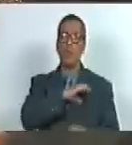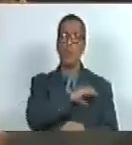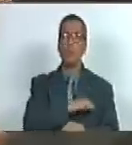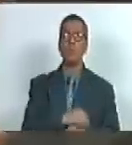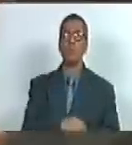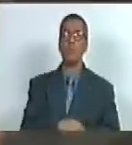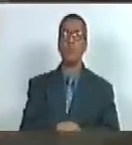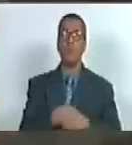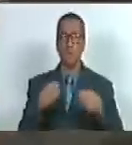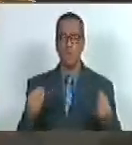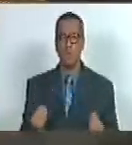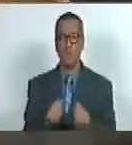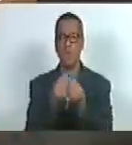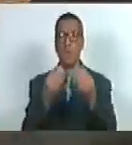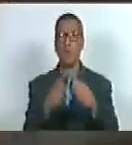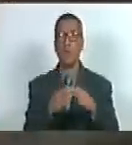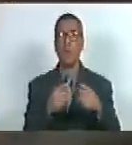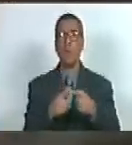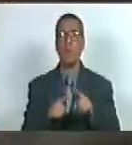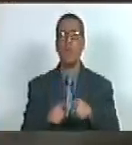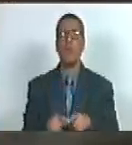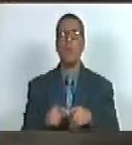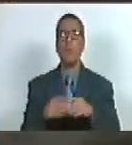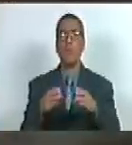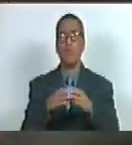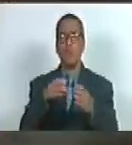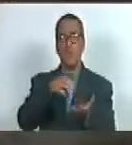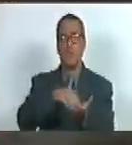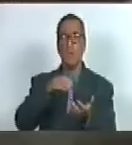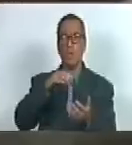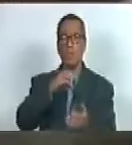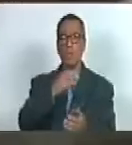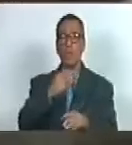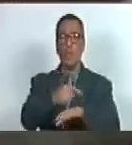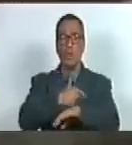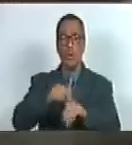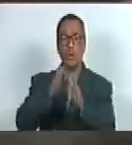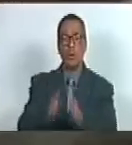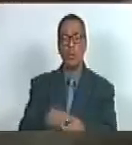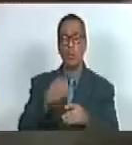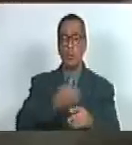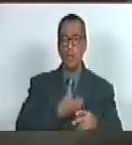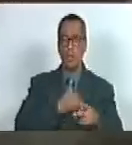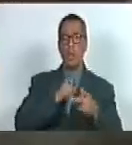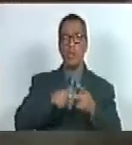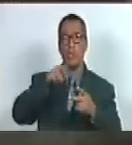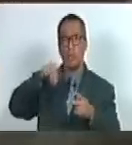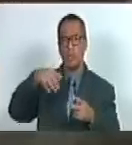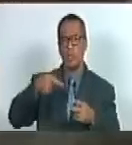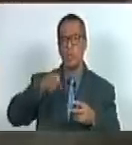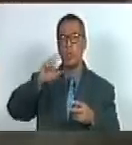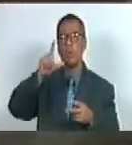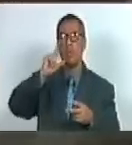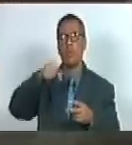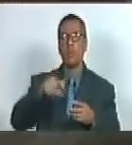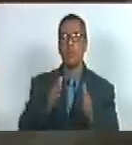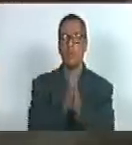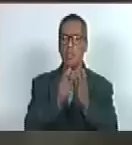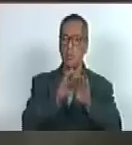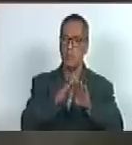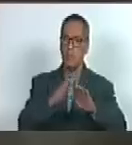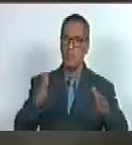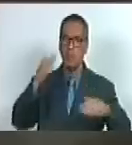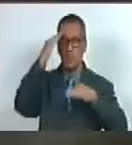conjuntamente con el gobernador del estado Ángel Marcano y el alcalde Manuel Valles de Gran Sabana